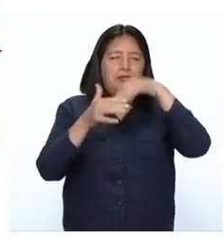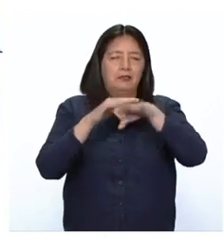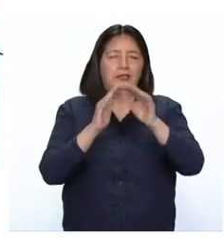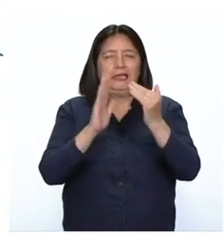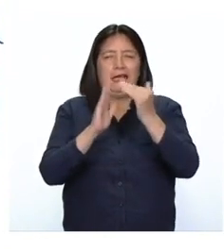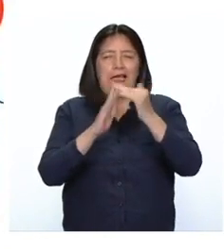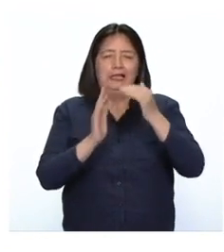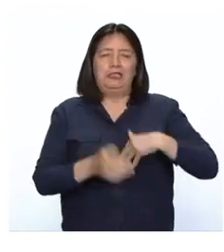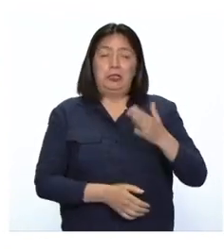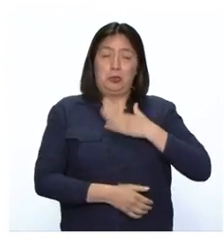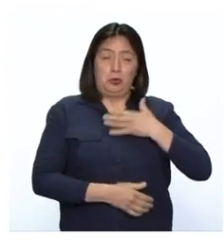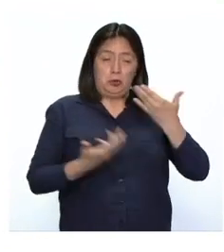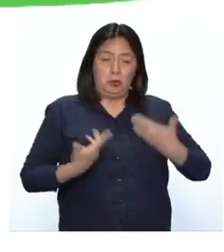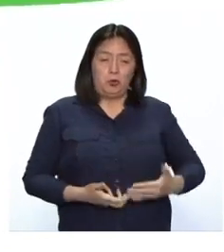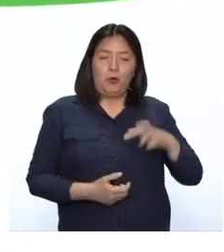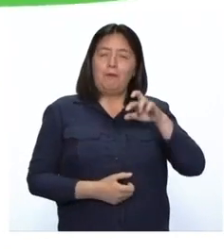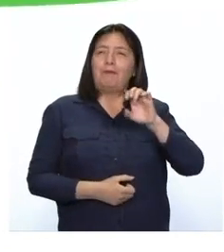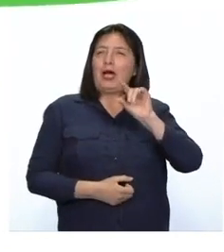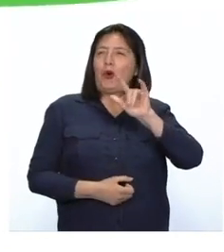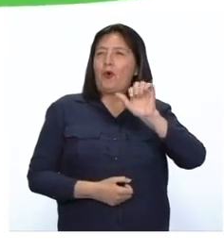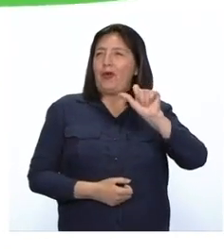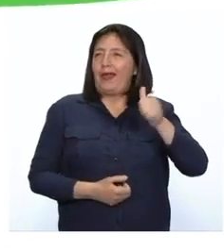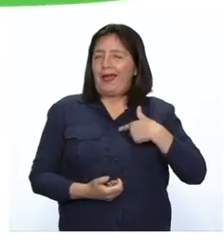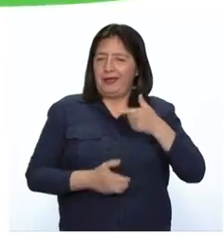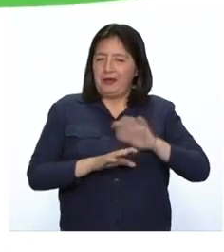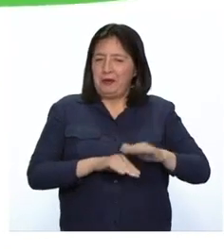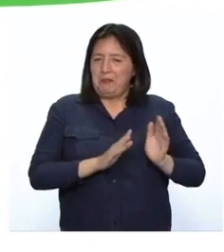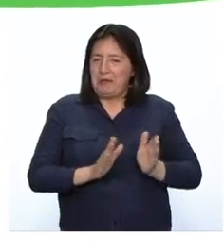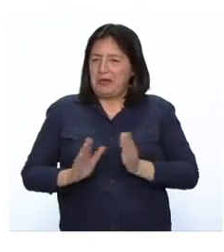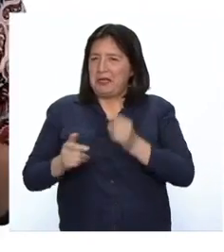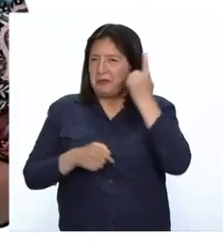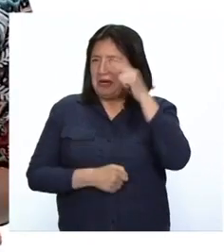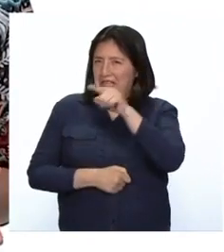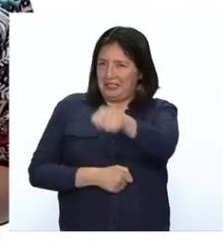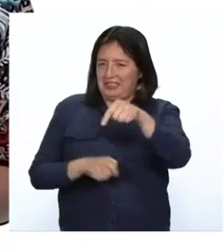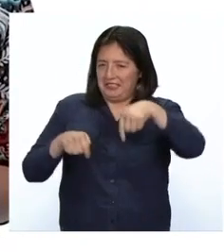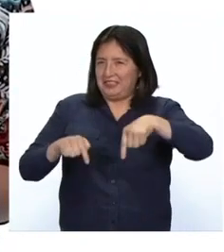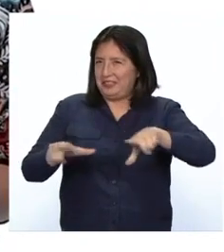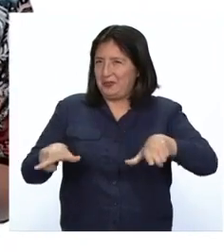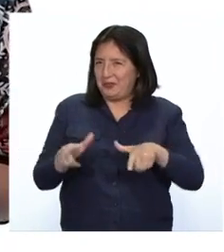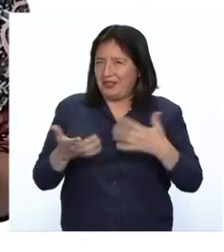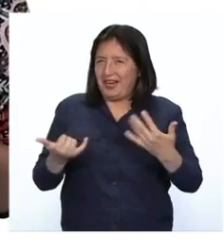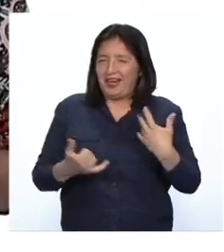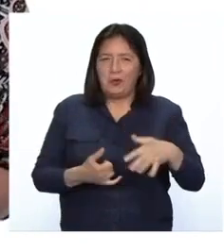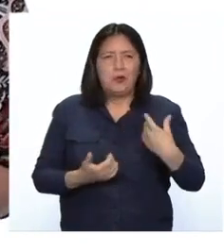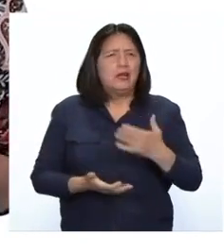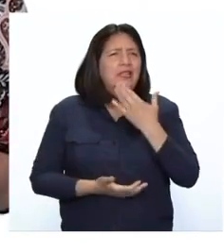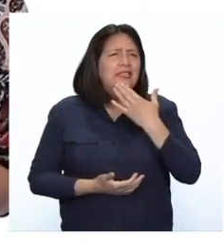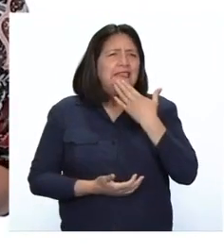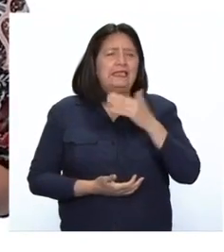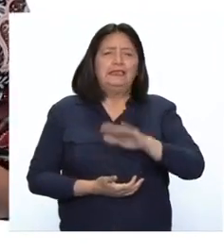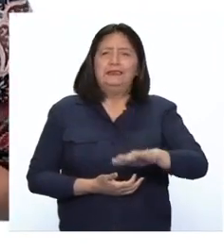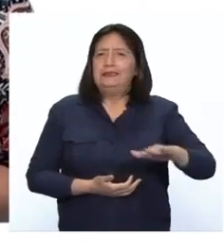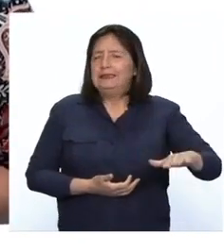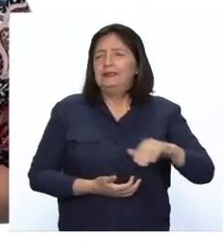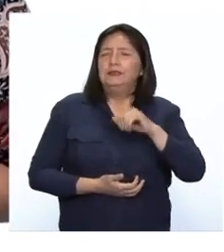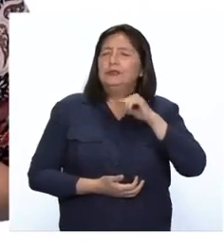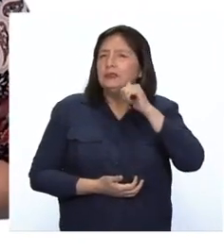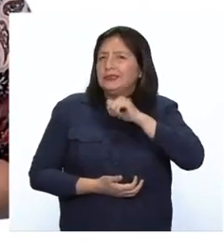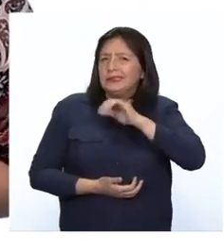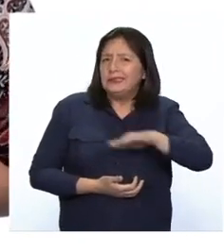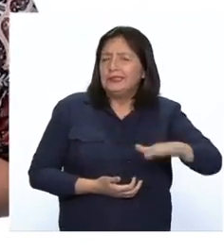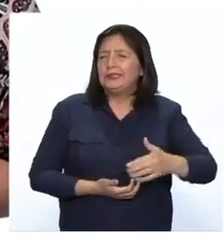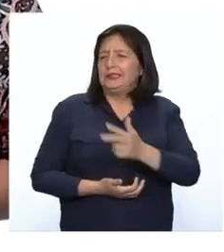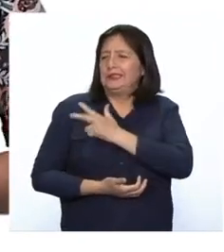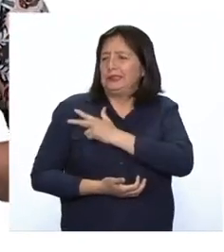alegría enorme encontrarme en este espacio preparado especialmente para ti. Este programa está dirigido a las niñas y niños de tercer